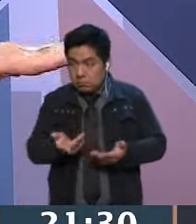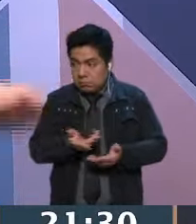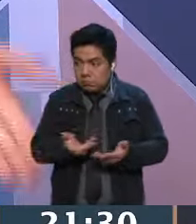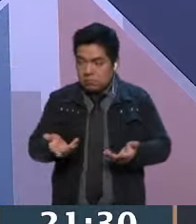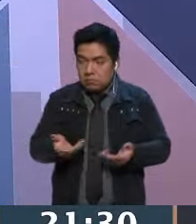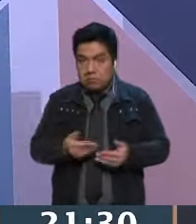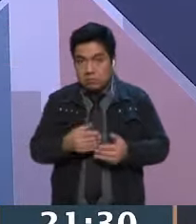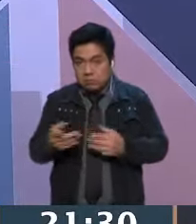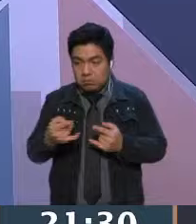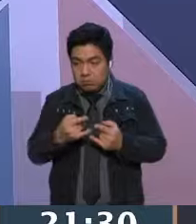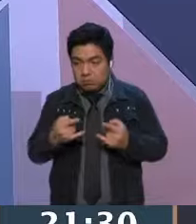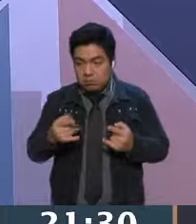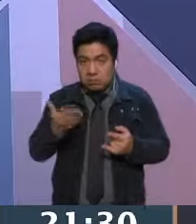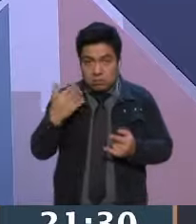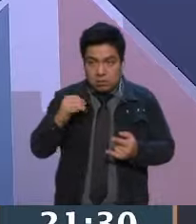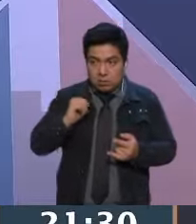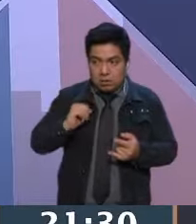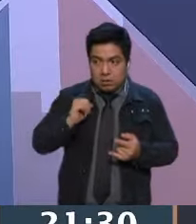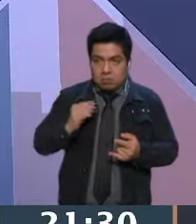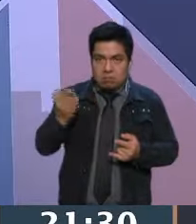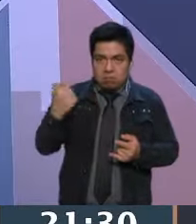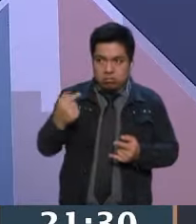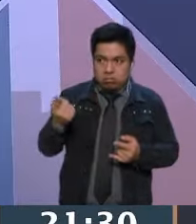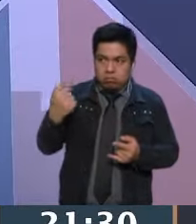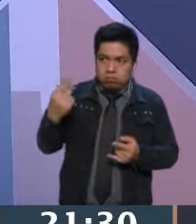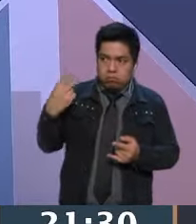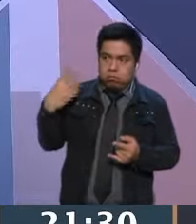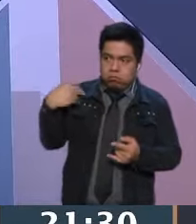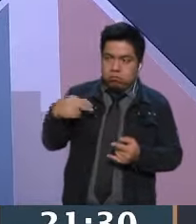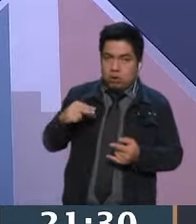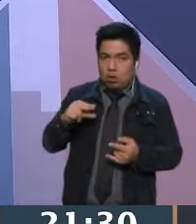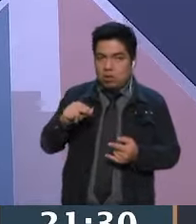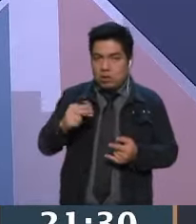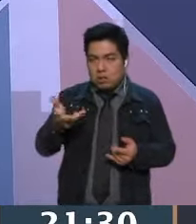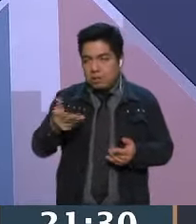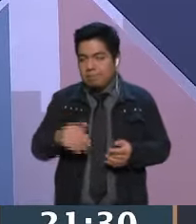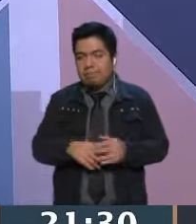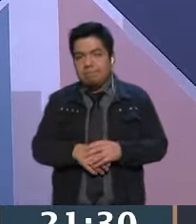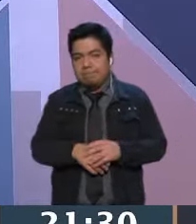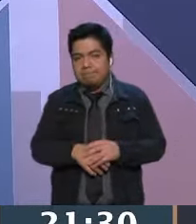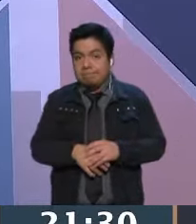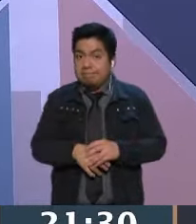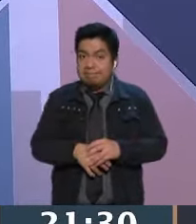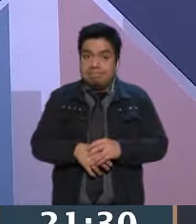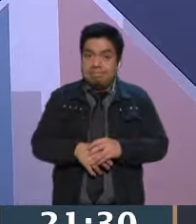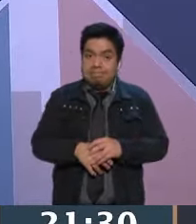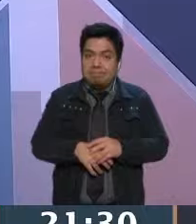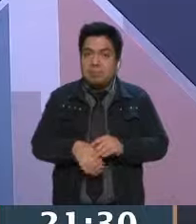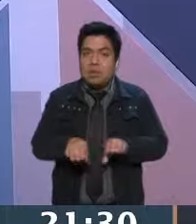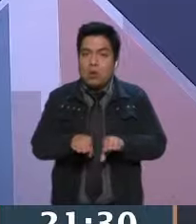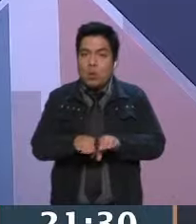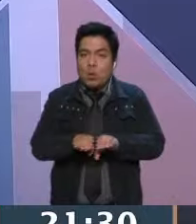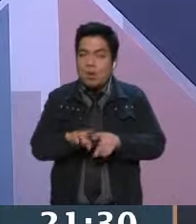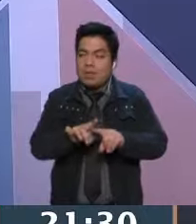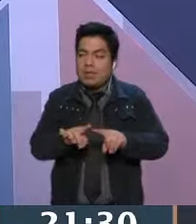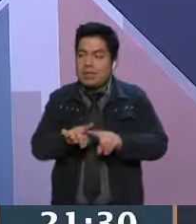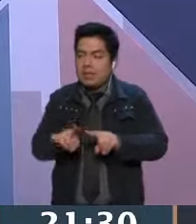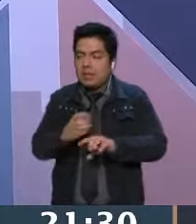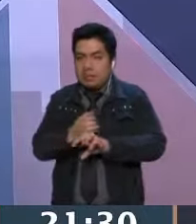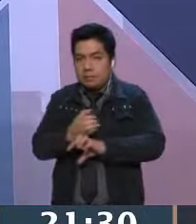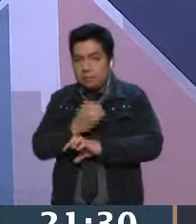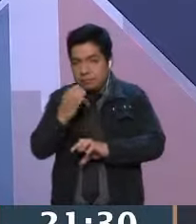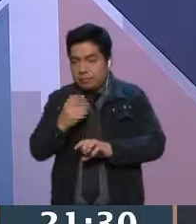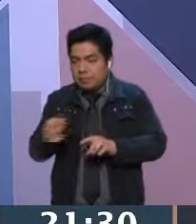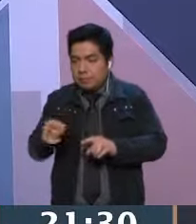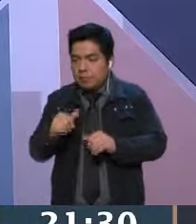histórico, del siglo pasado, ya ochentero, pues, respecto a los estados que además tienen una